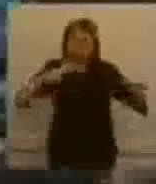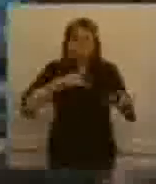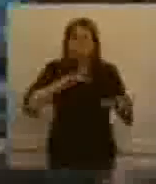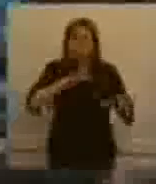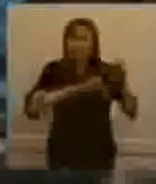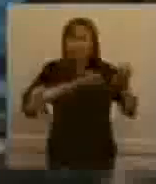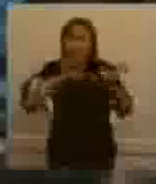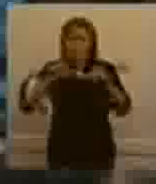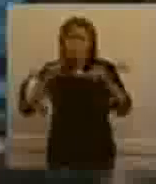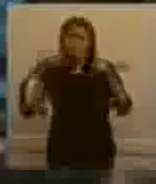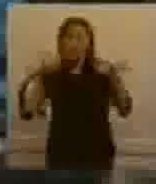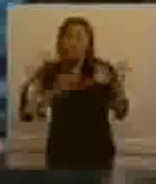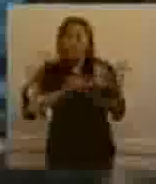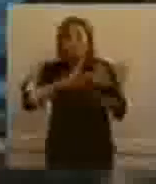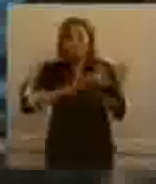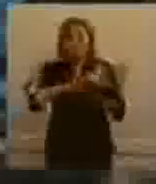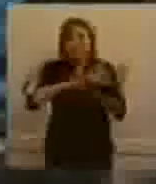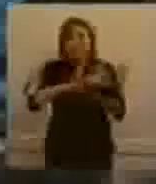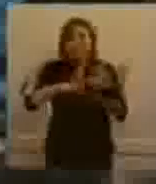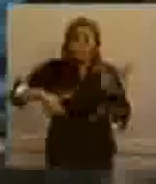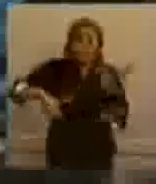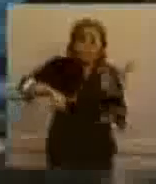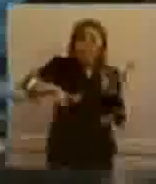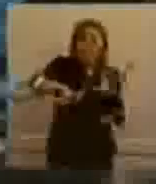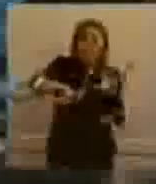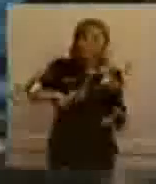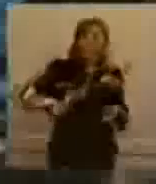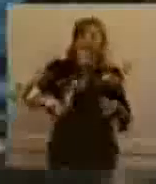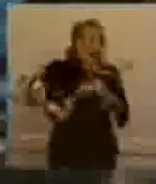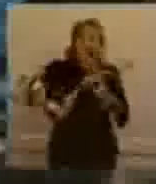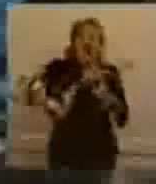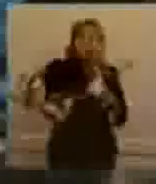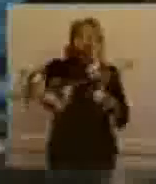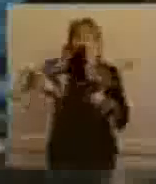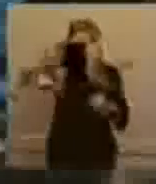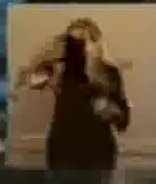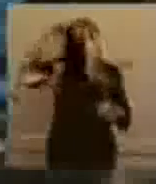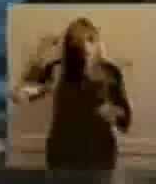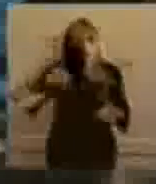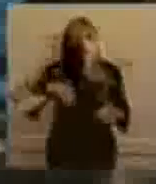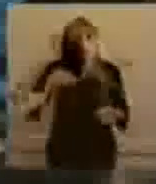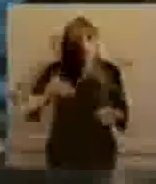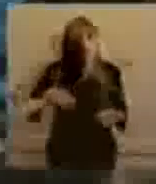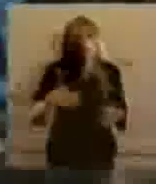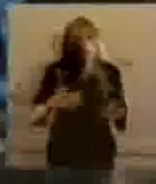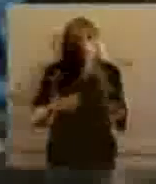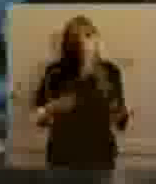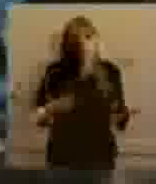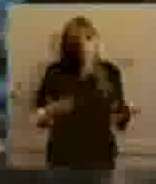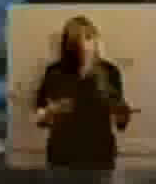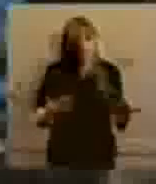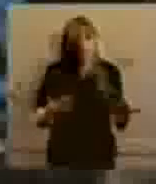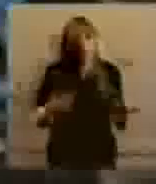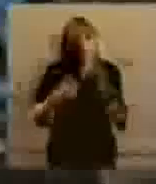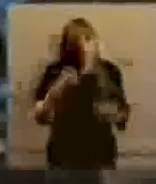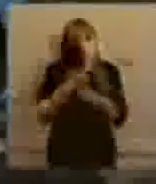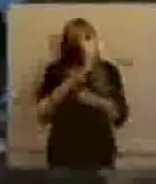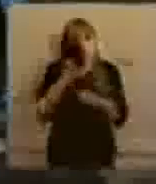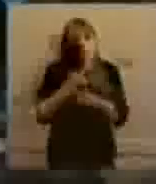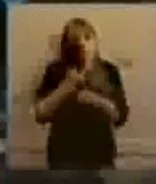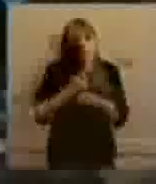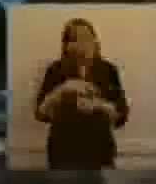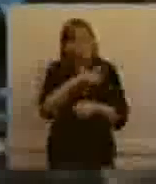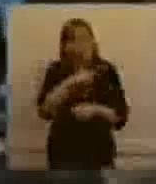efectivos en toda la zona afectada, ha realizado una tarea donde hay un entrenamiento y un entrenamiento y una